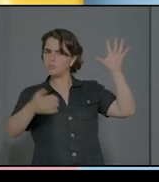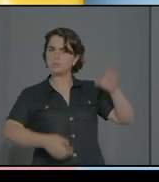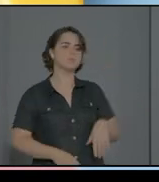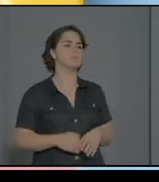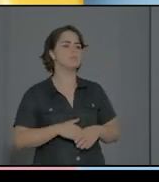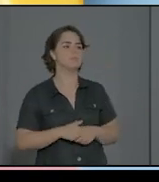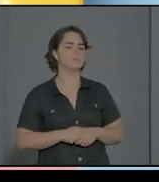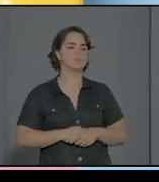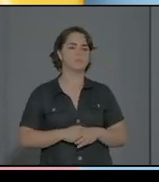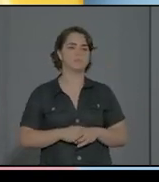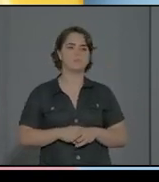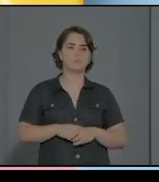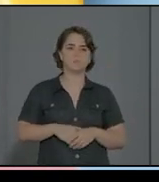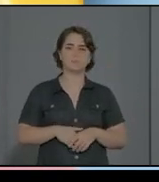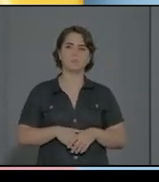Arriba y abajo.